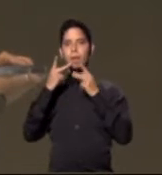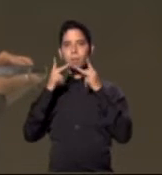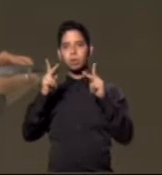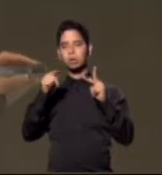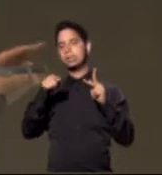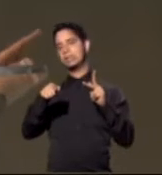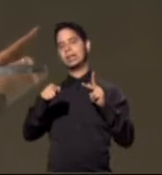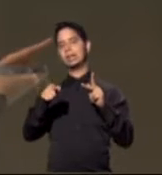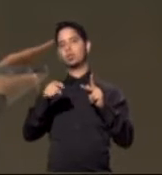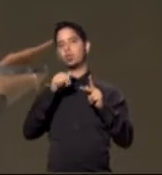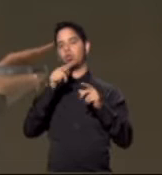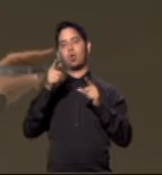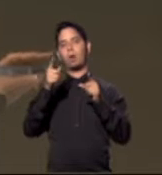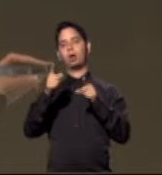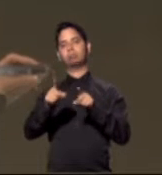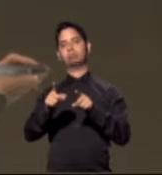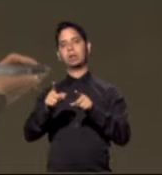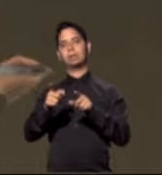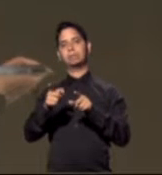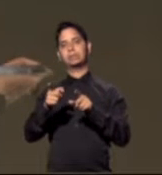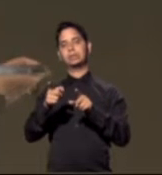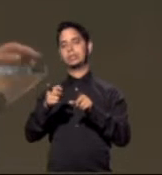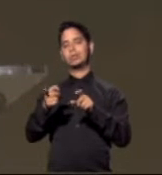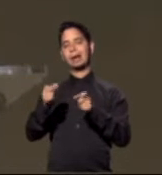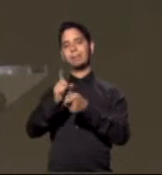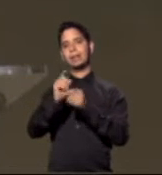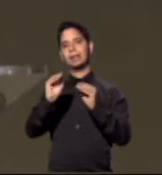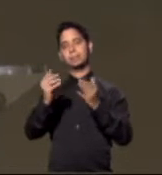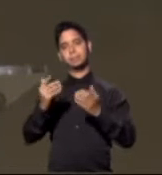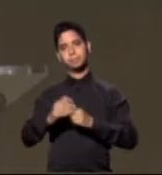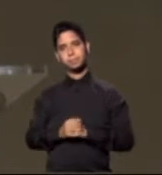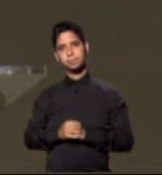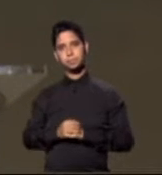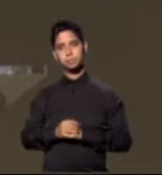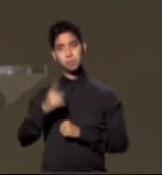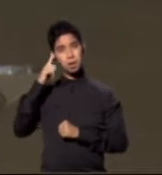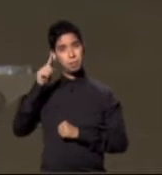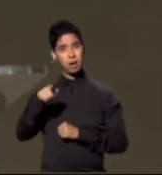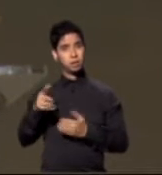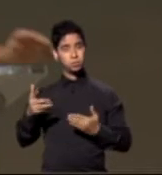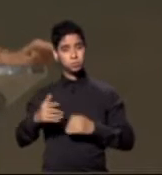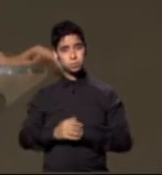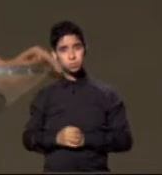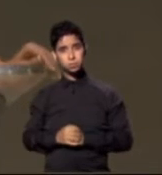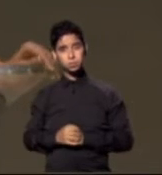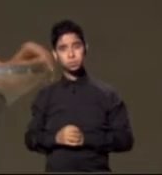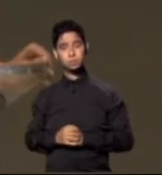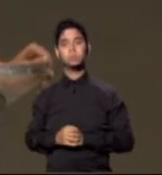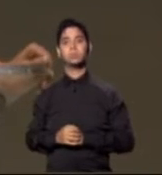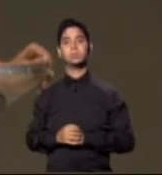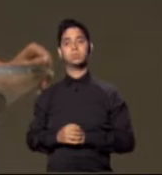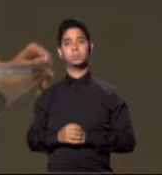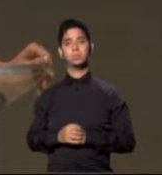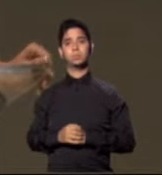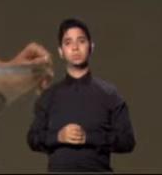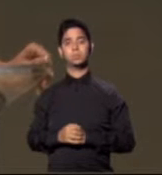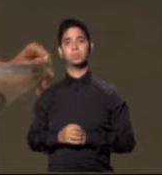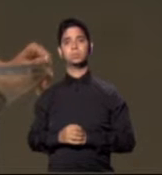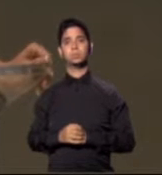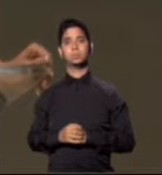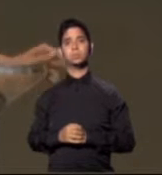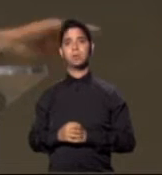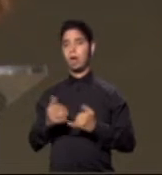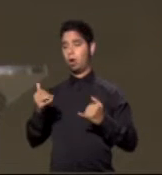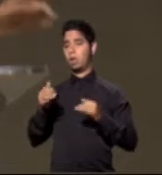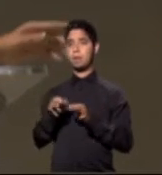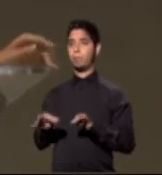no va a cambiar. Y para eso yo creo que sí hay que comenzar a apuntar a los